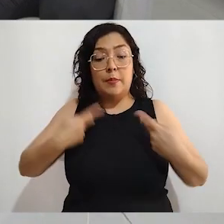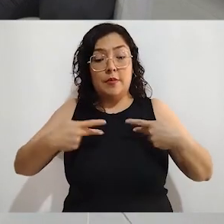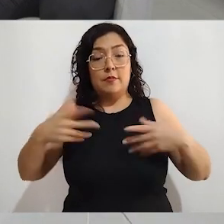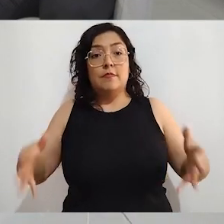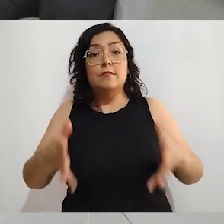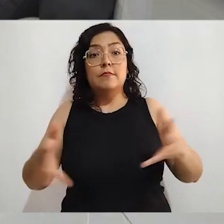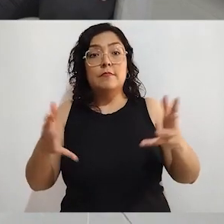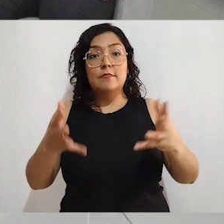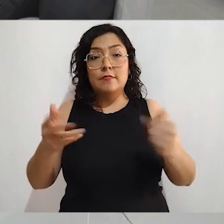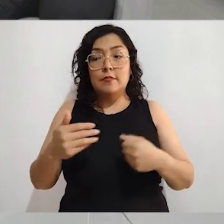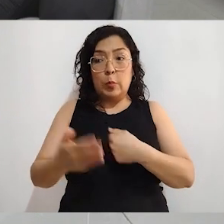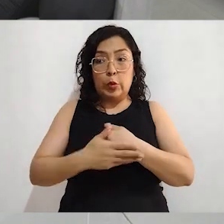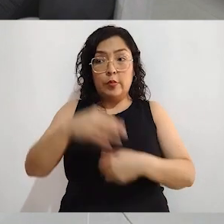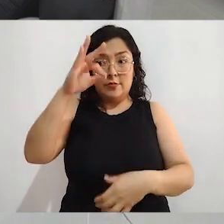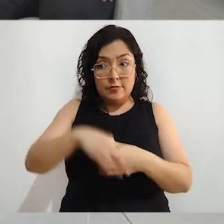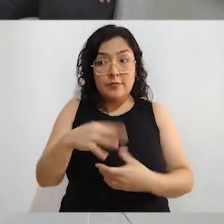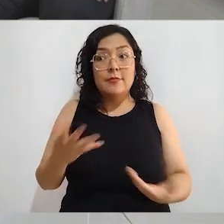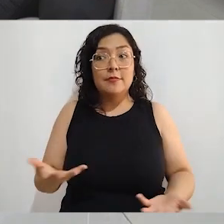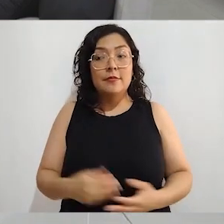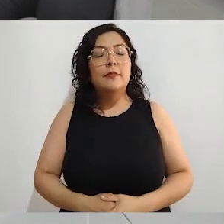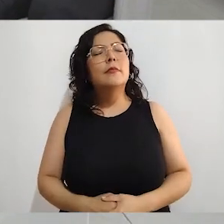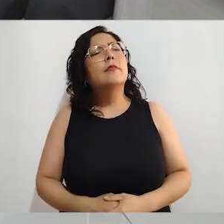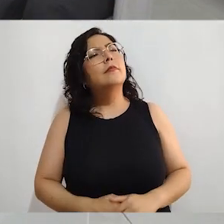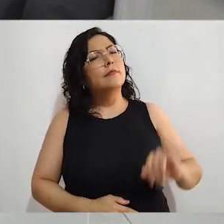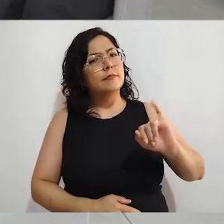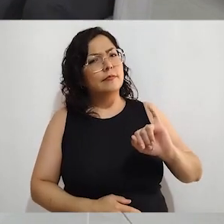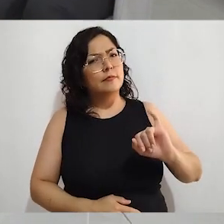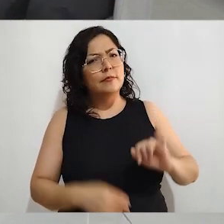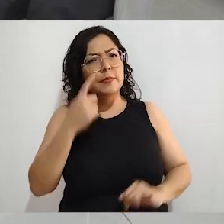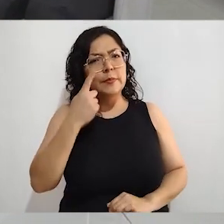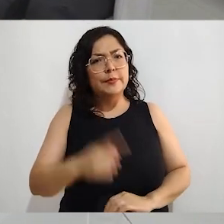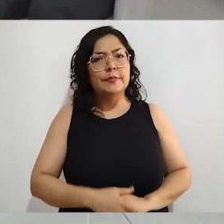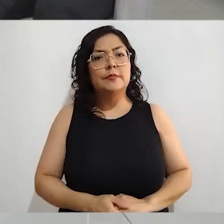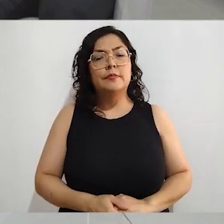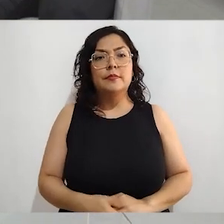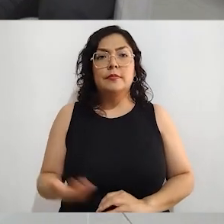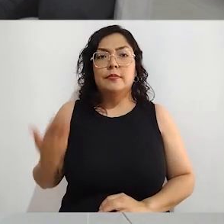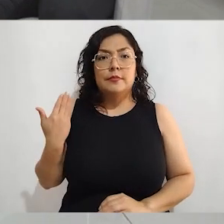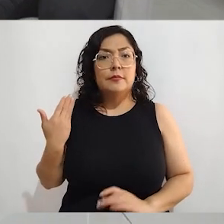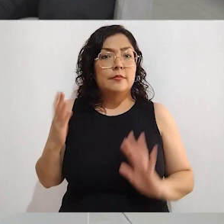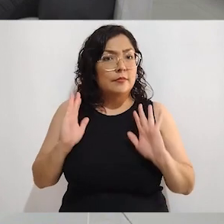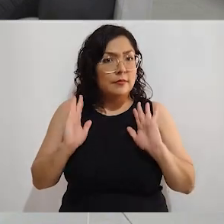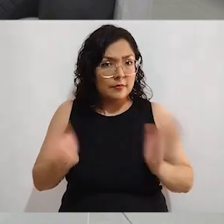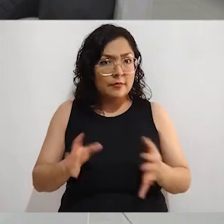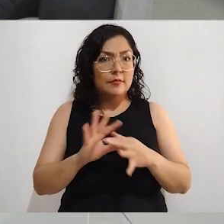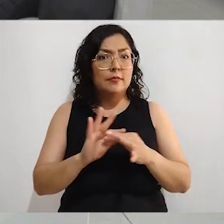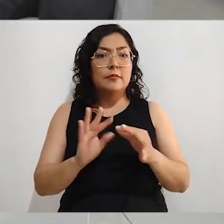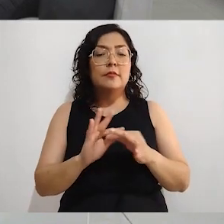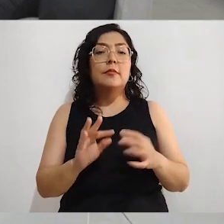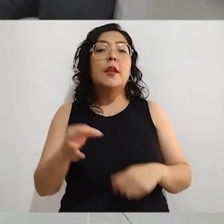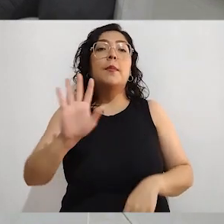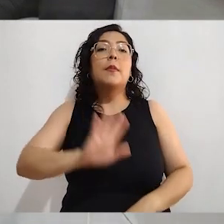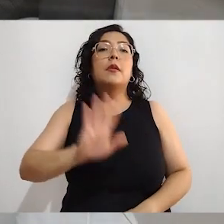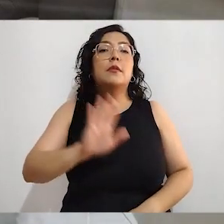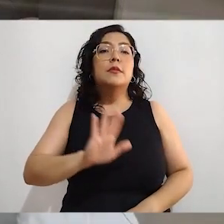agende ese domingo 2 de junio. Sí, gracias, muchas gracias. Bueno, ver, ya lo decía hace un momento, es una